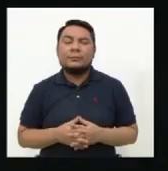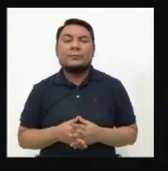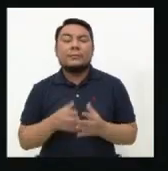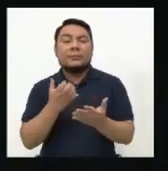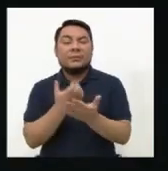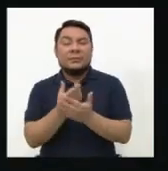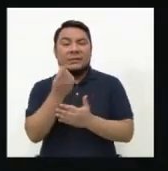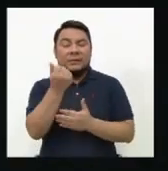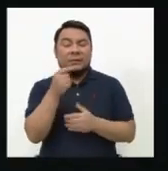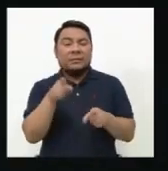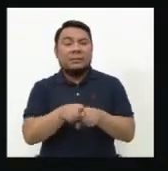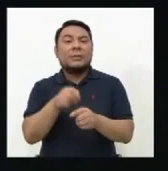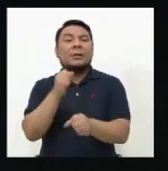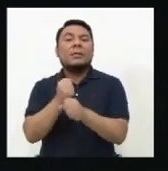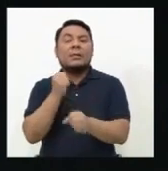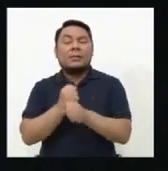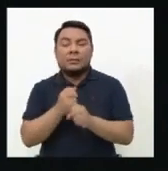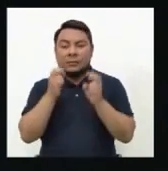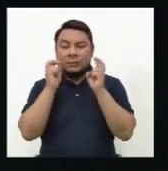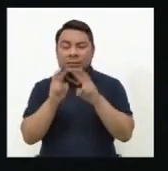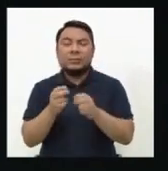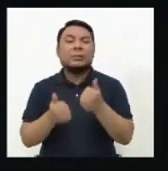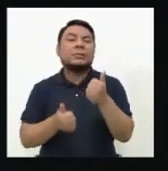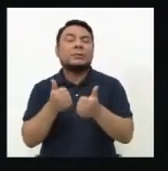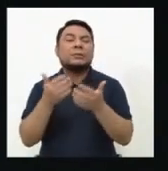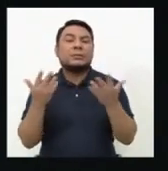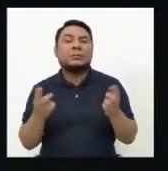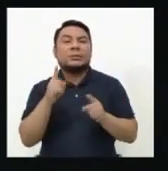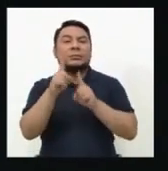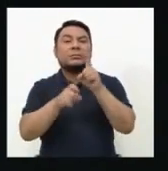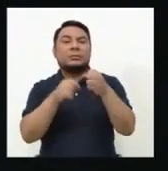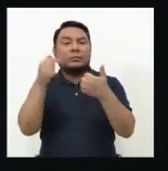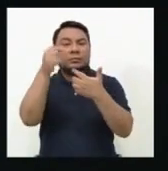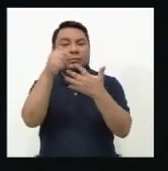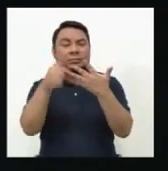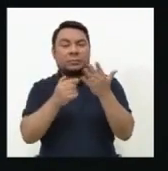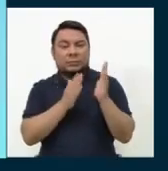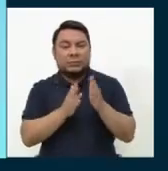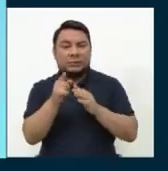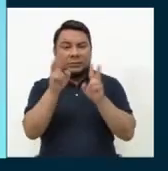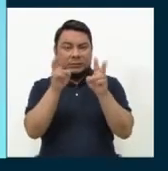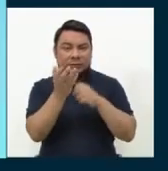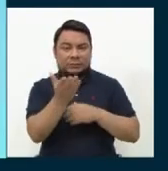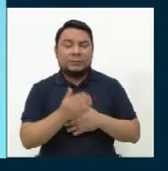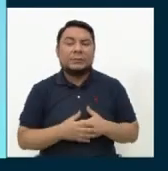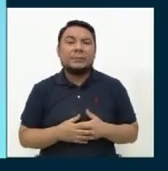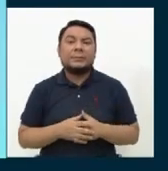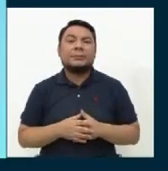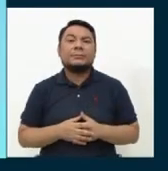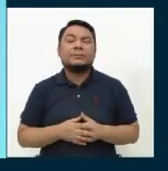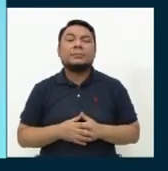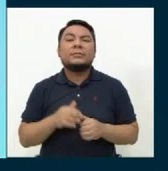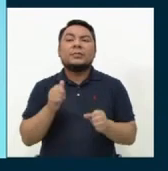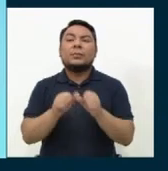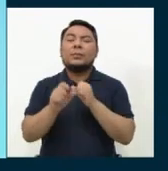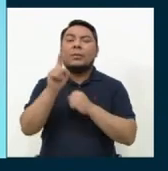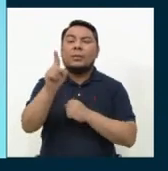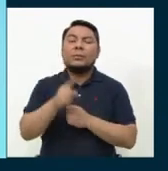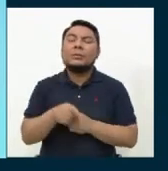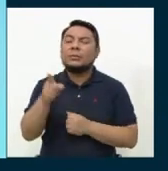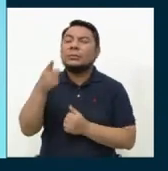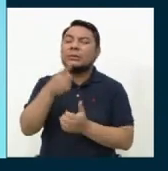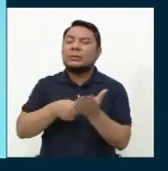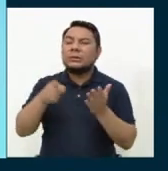Economía y empleo. Vamos a revisar cuáles son las preguntas preparadas para el tema. Número uno, ¿qué